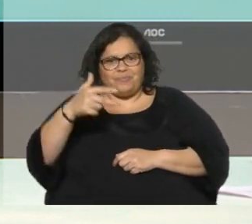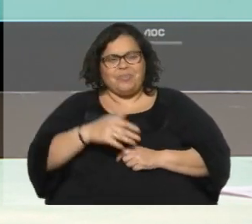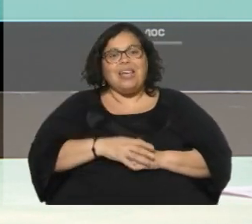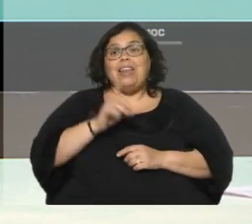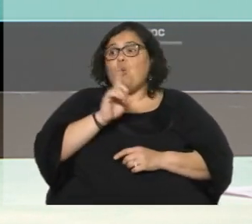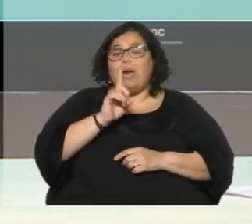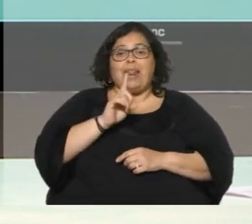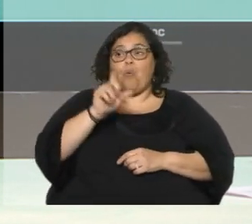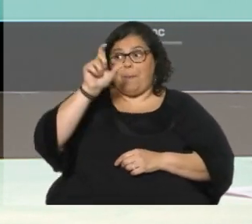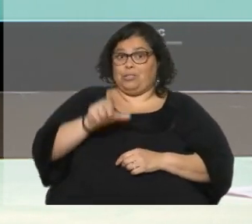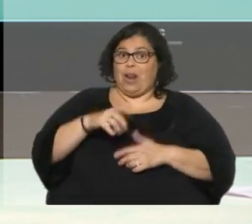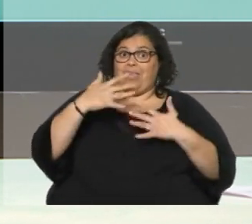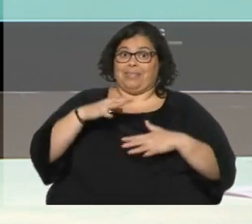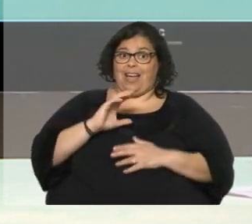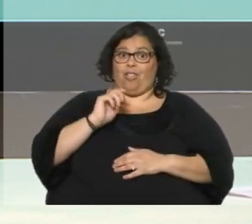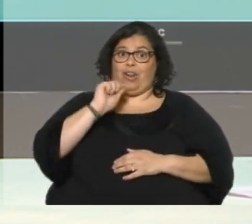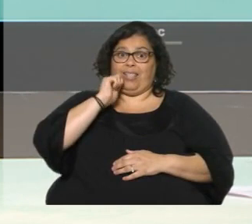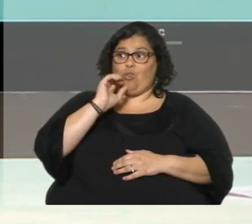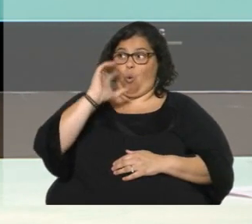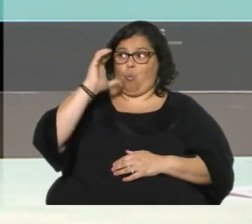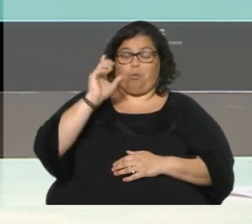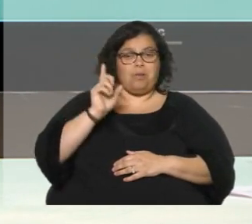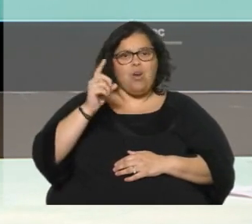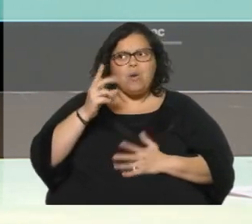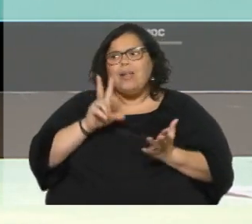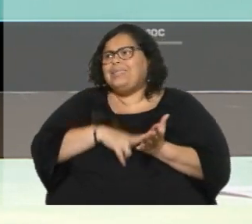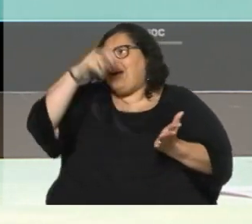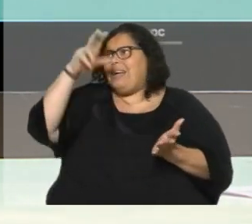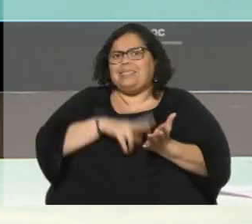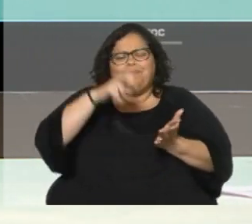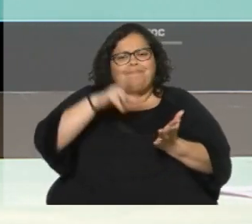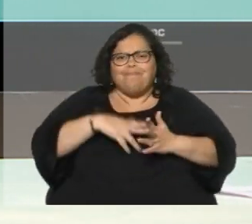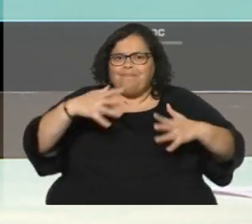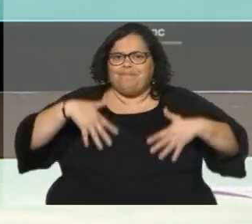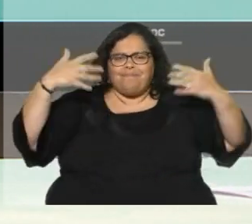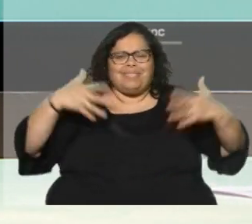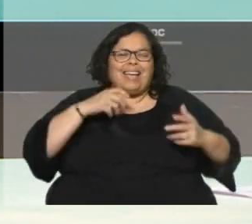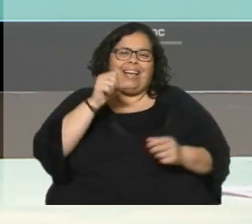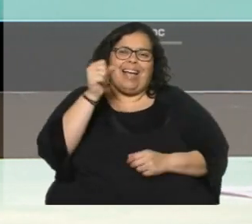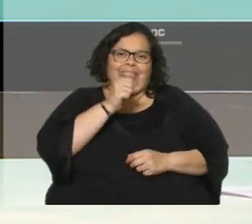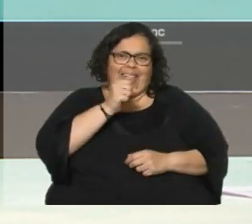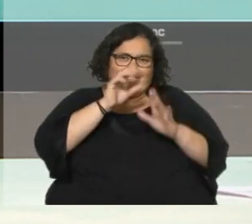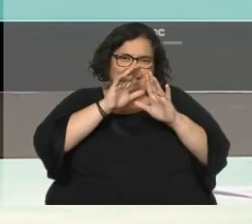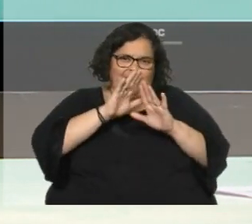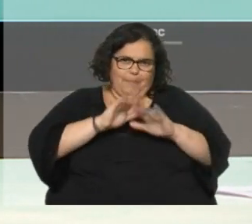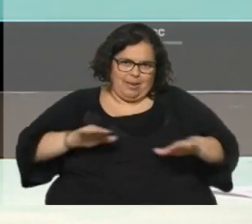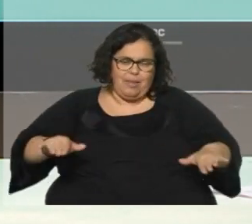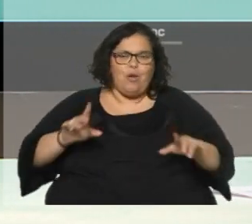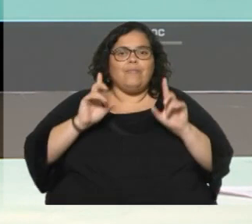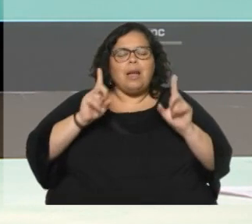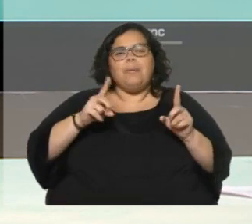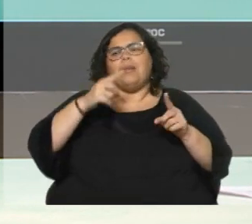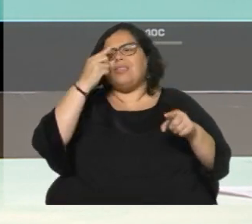demasiado buen humor. Y, sin embargo, lo estaba haciendo. Los espectáculos que hubo,